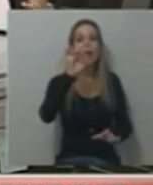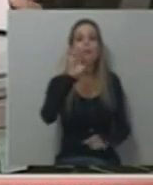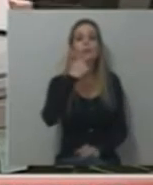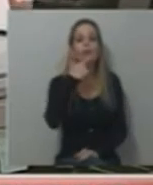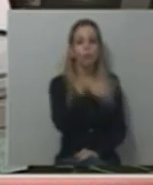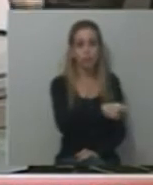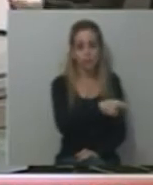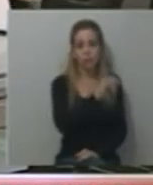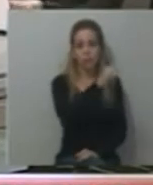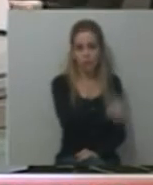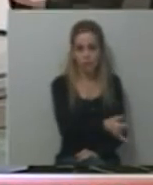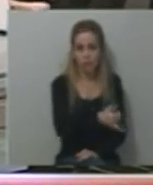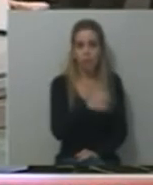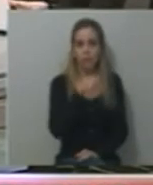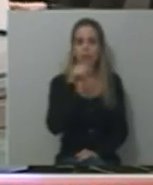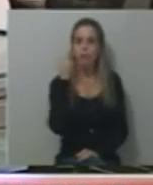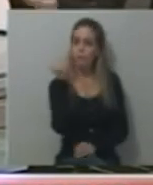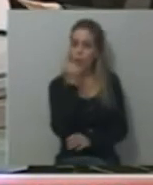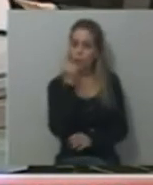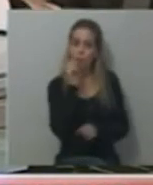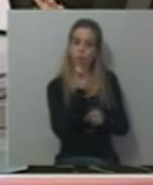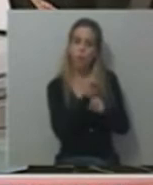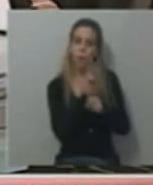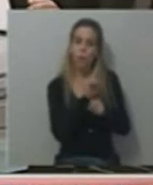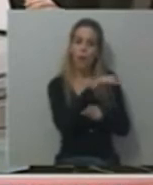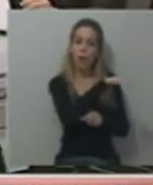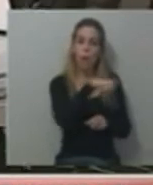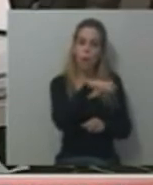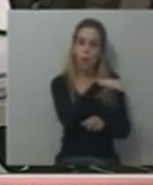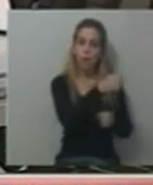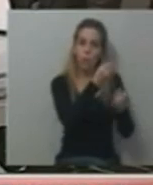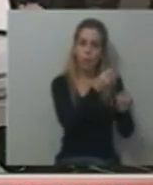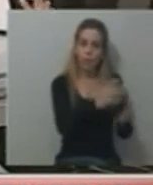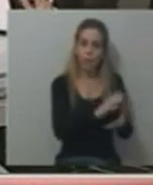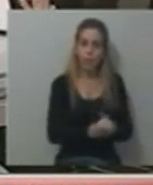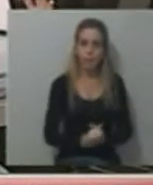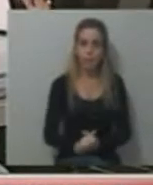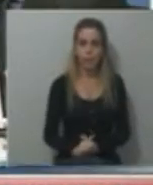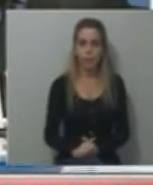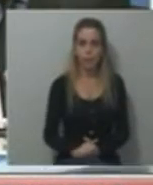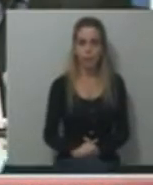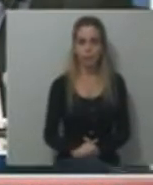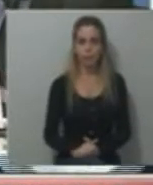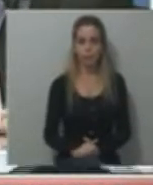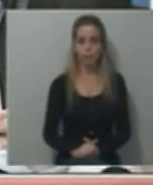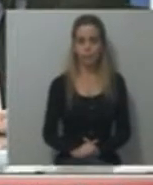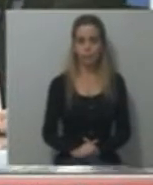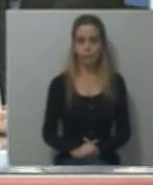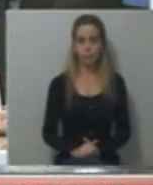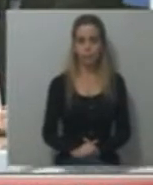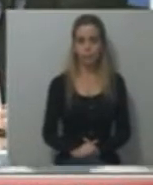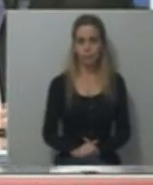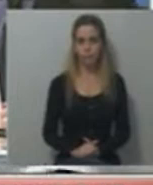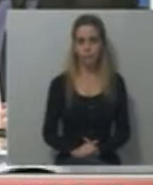sigue ampliando, hay que cuidar los lugares, los pagos donde nos fue bien. ¿Sigue ampliando cuánto, 42? No, está ahí. Está ahí. Las últimas encuestas